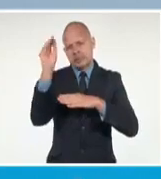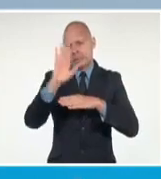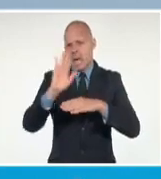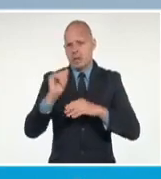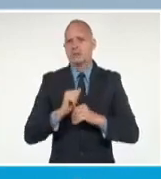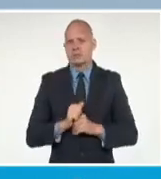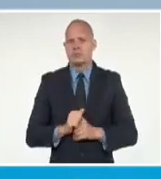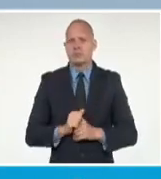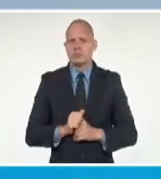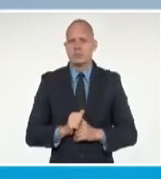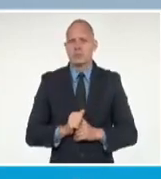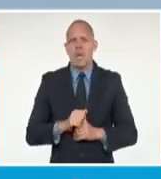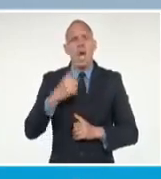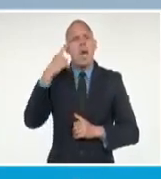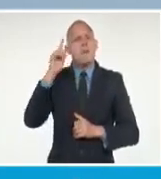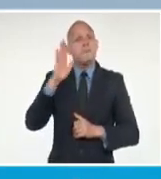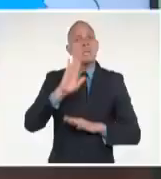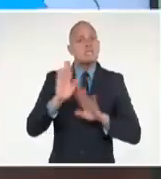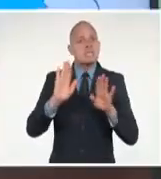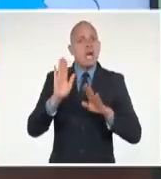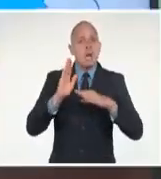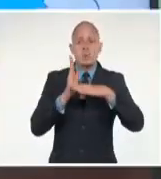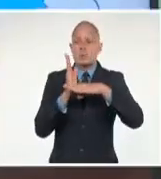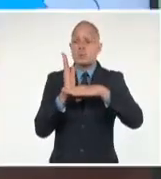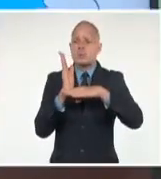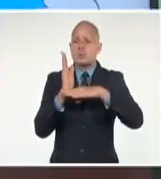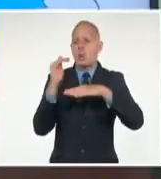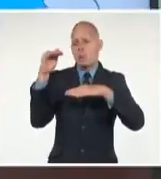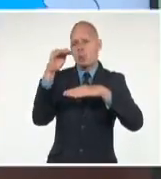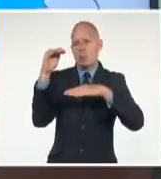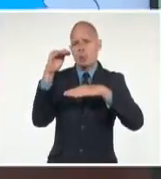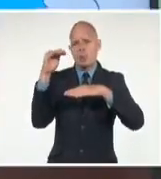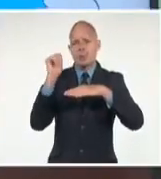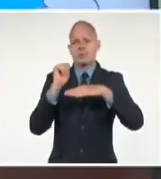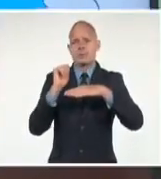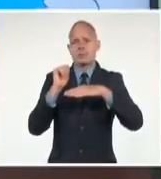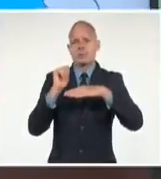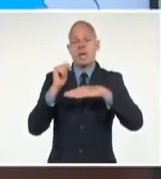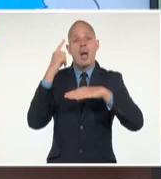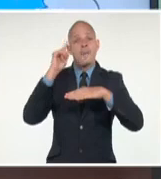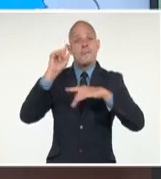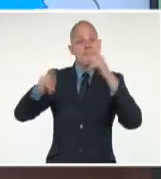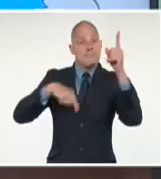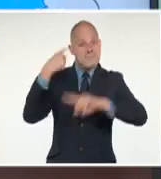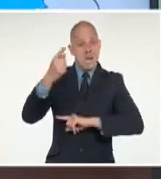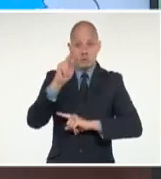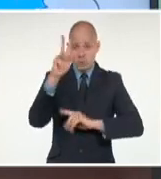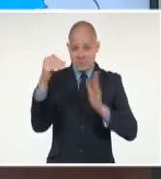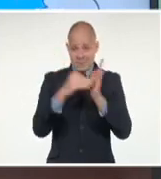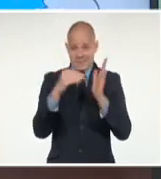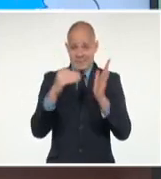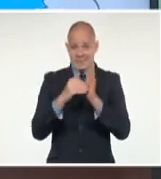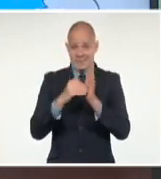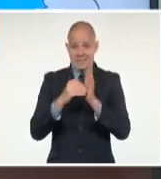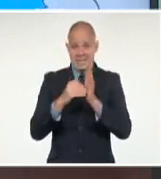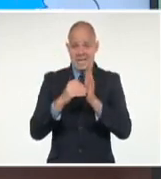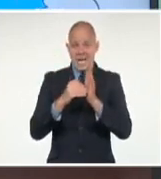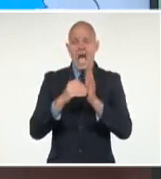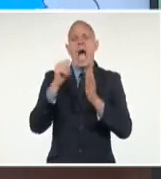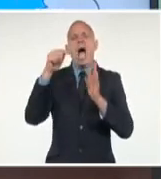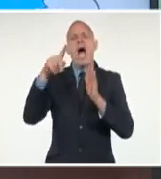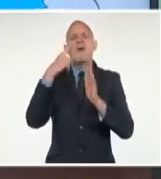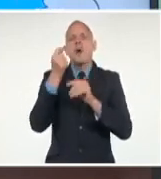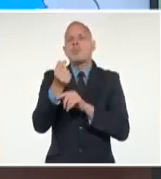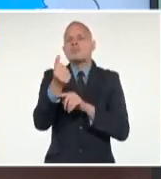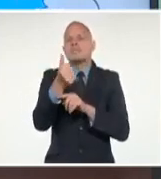noroeste, estaría por aquí, más o menos. Bueno, y ya a las 2 de la tarde de mañana, pues estaría por aquí,